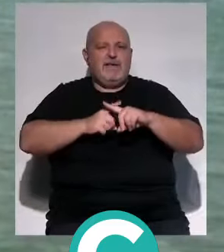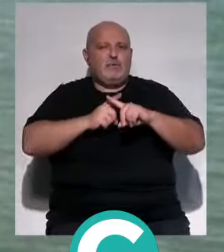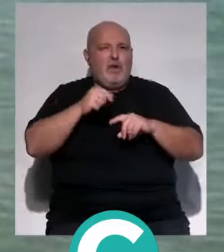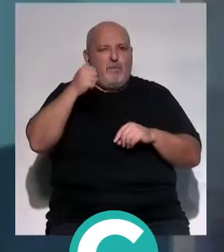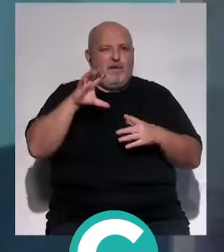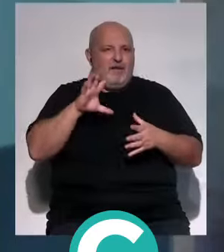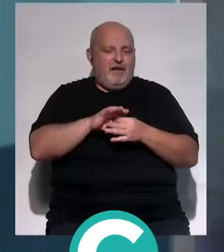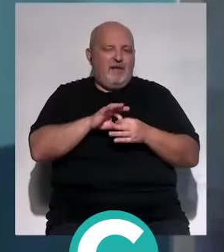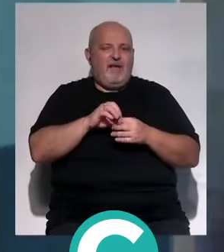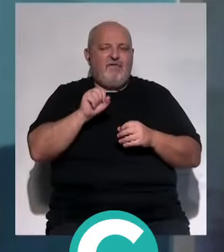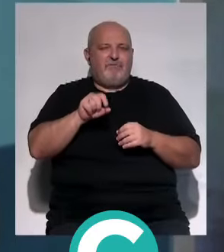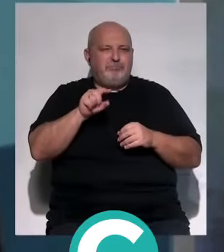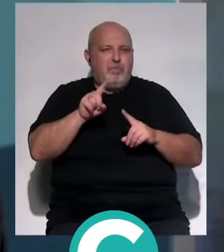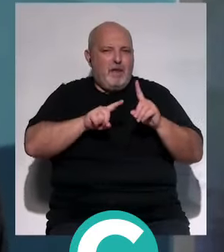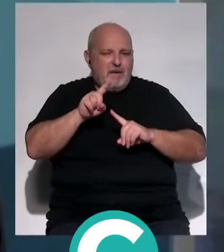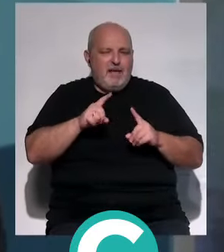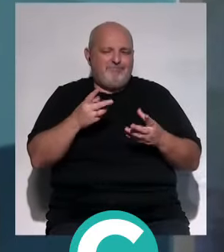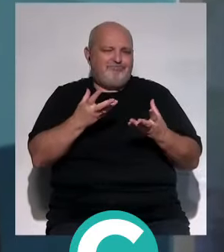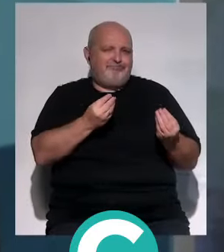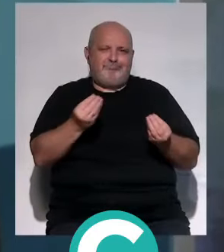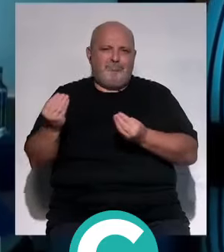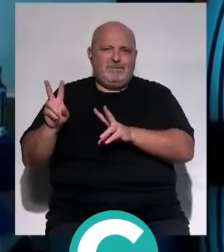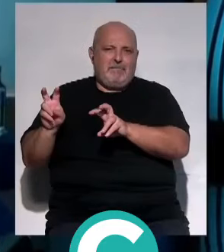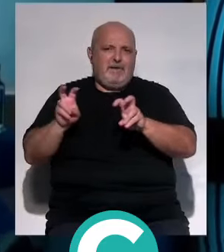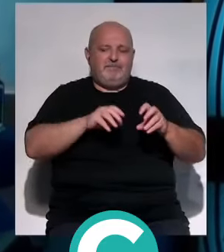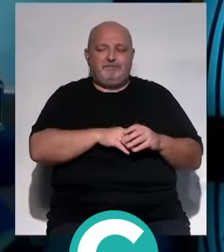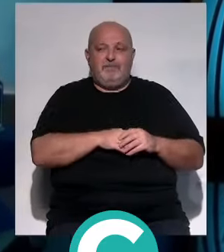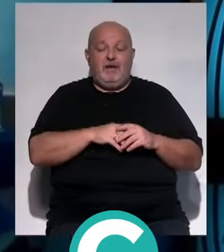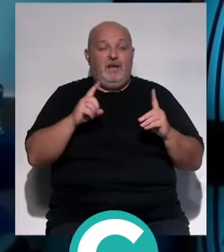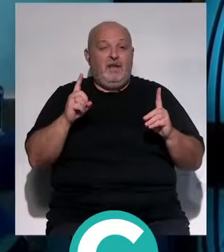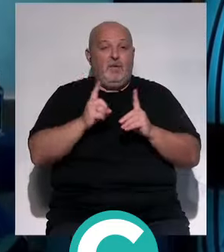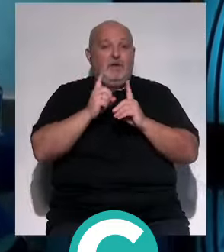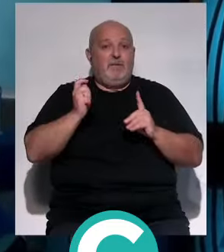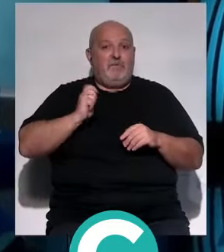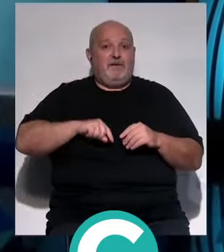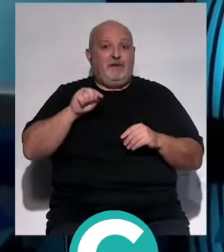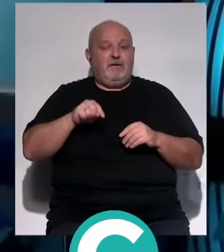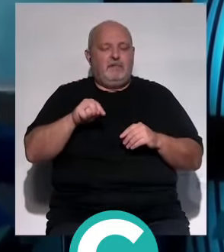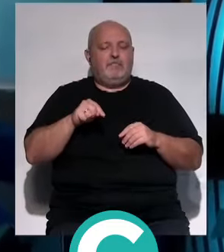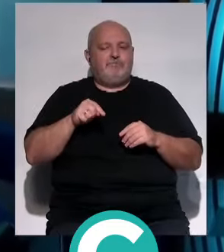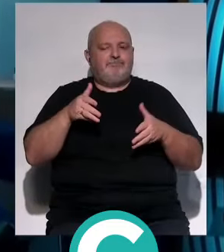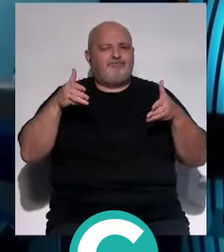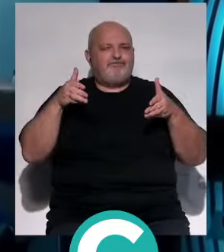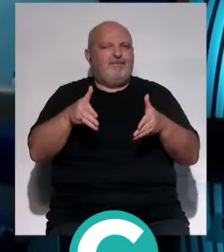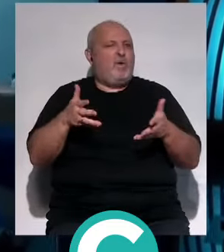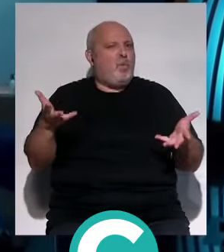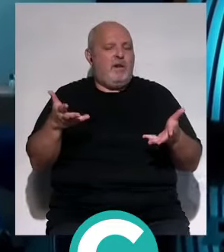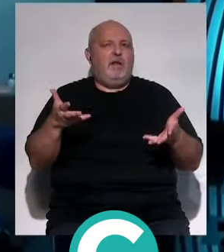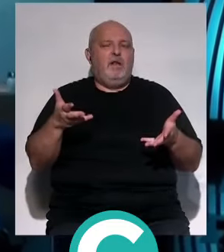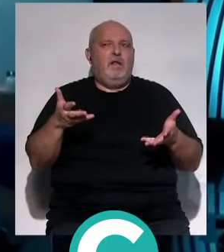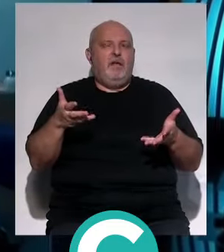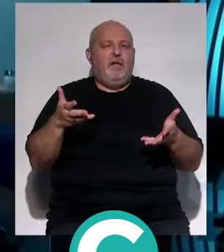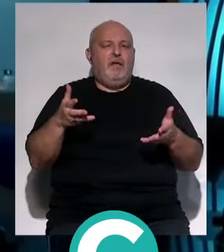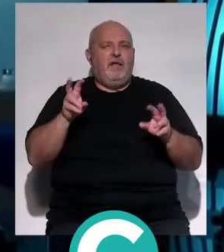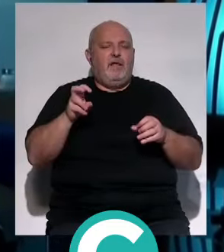varón que es la andrología, la fertilidad, bueno, hay tantos temas. En este encuentro profesional se ha incidido especialmente también